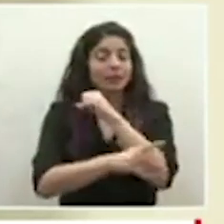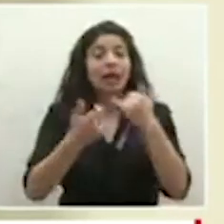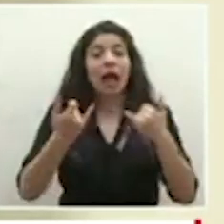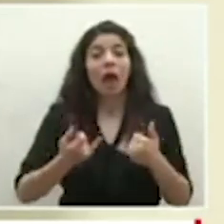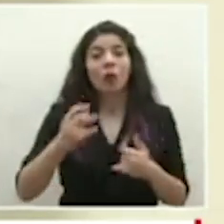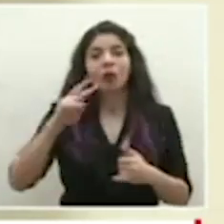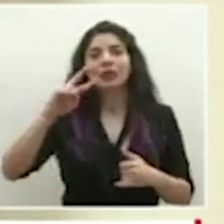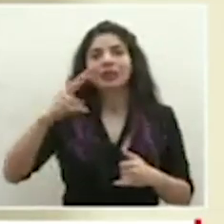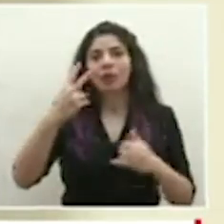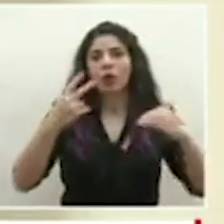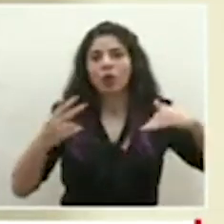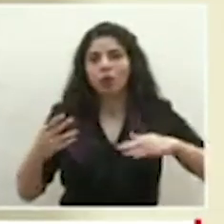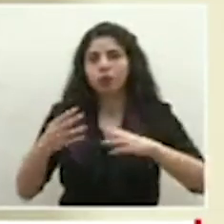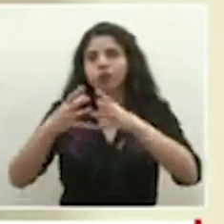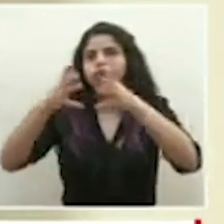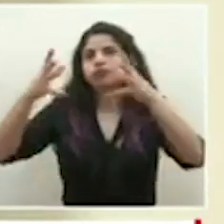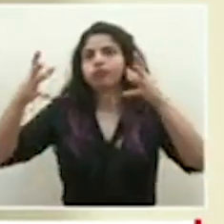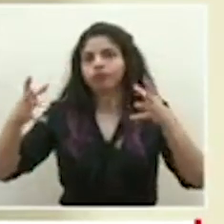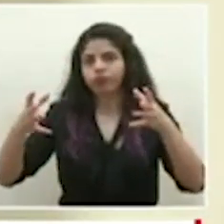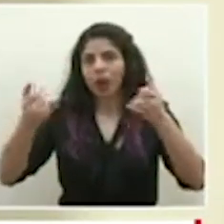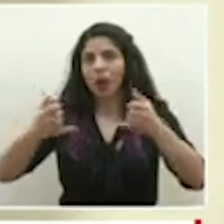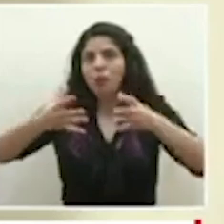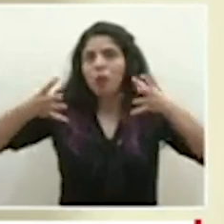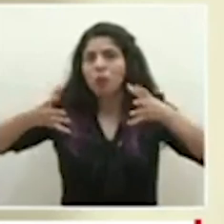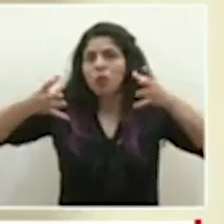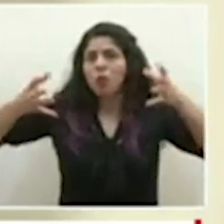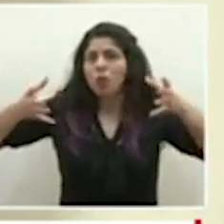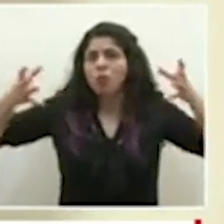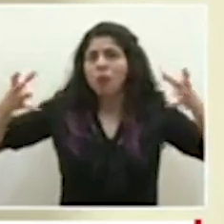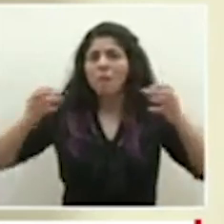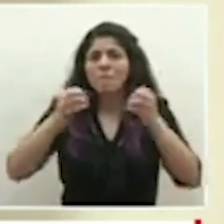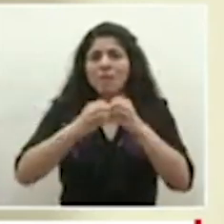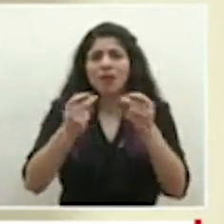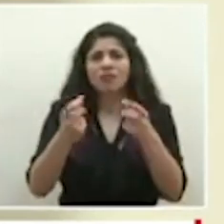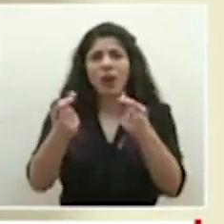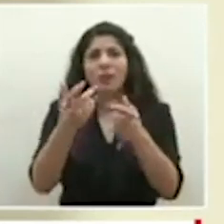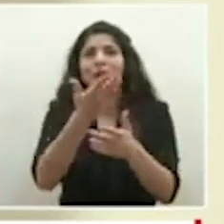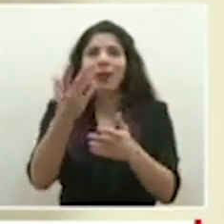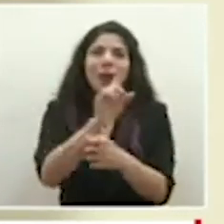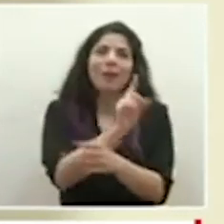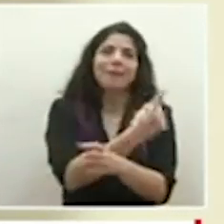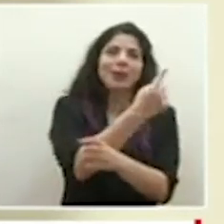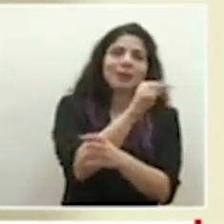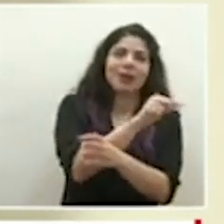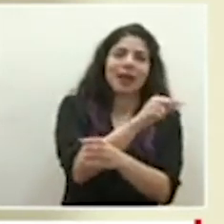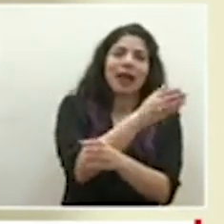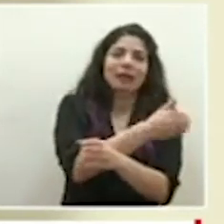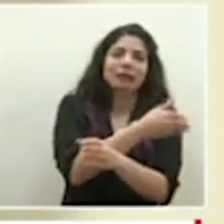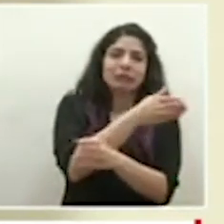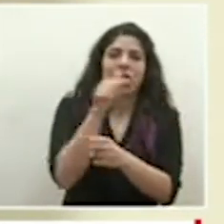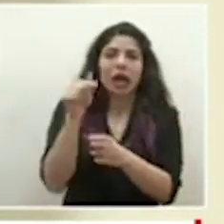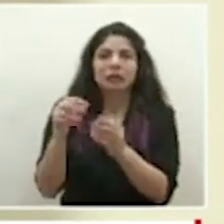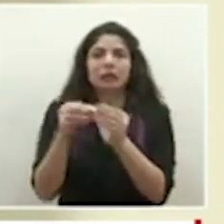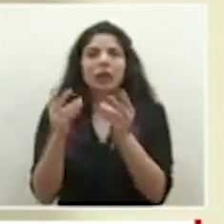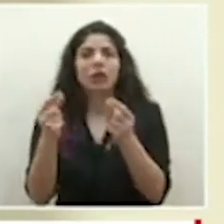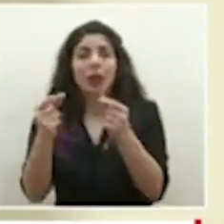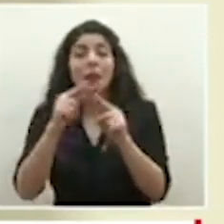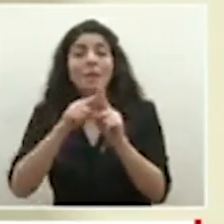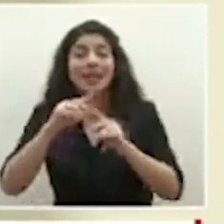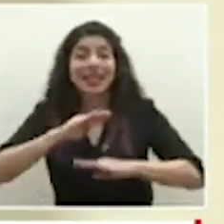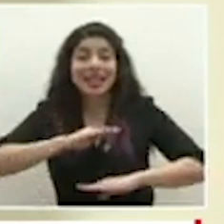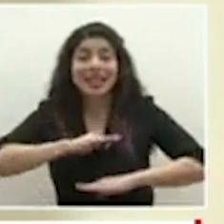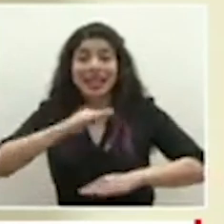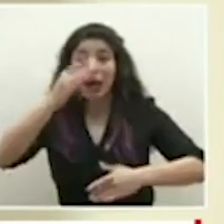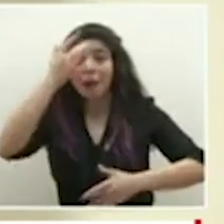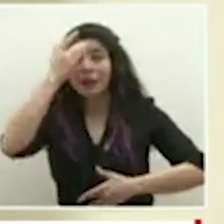segunda ola donde los casos están creciendo a un mayor ritmo que la primera ola. Pero estas incapacidades